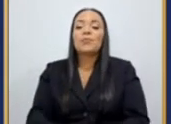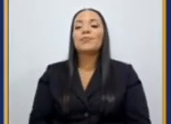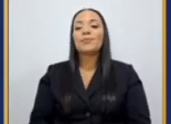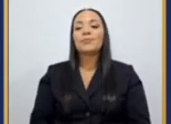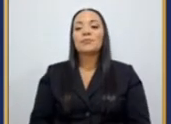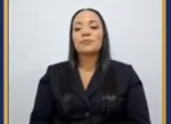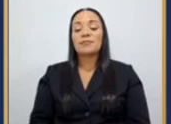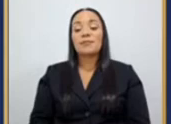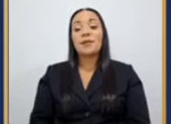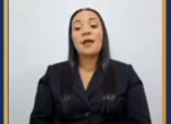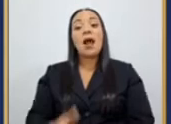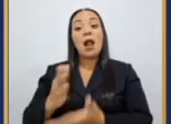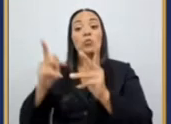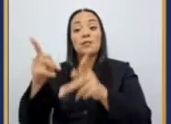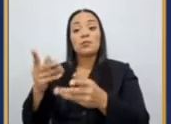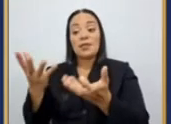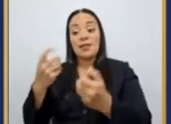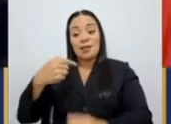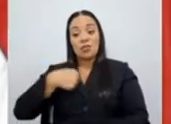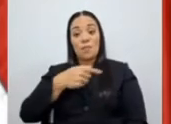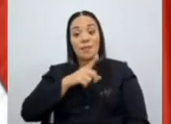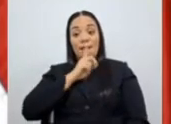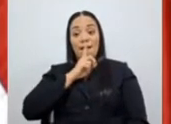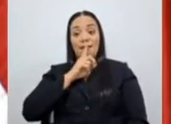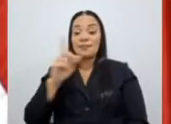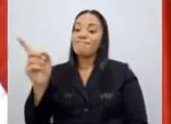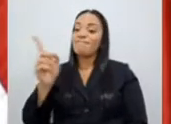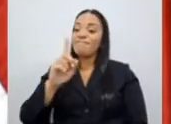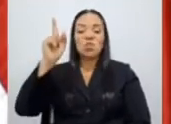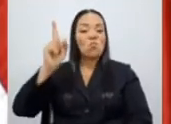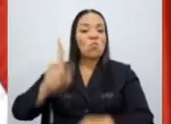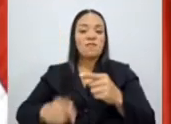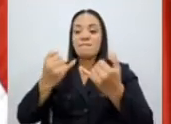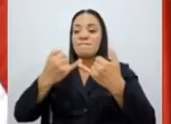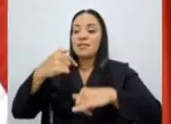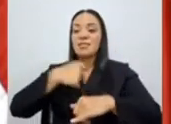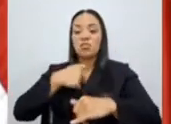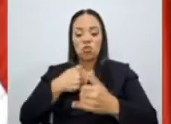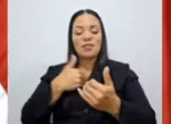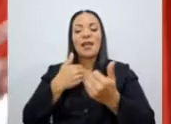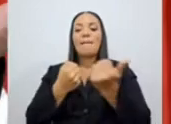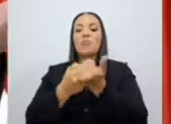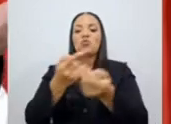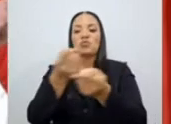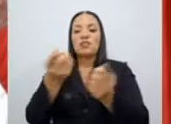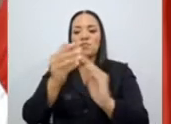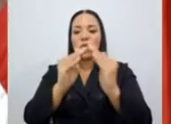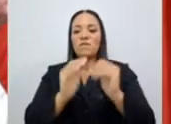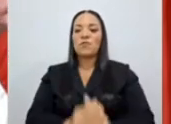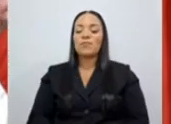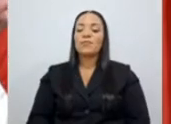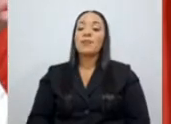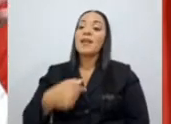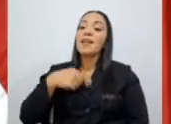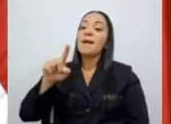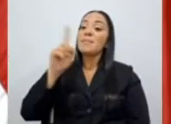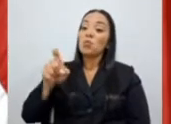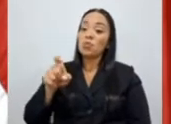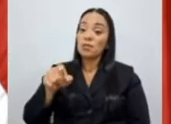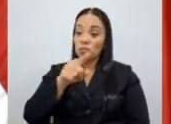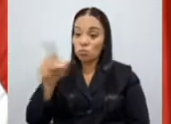quieren callar, no van a poder mientras yo tenga el apoyo de ustedes. La pregunta es, ¿lo tengo?